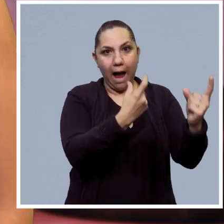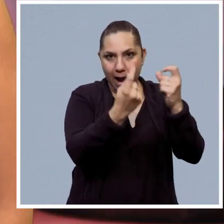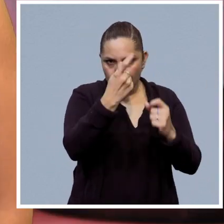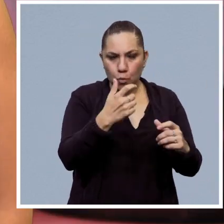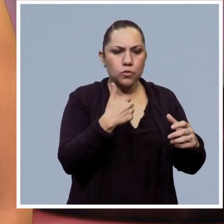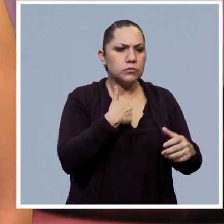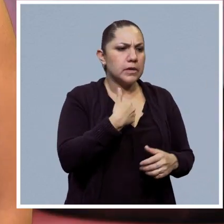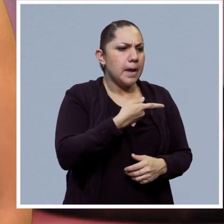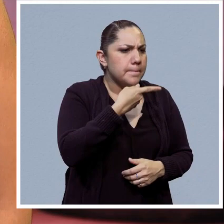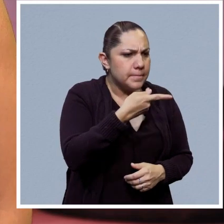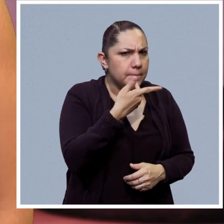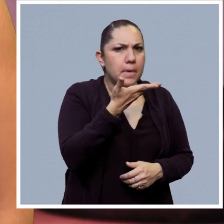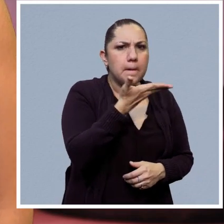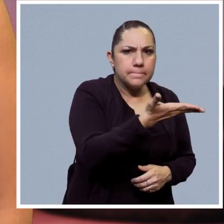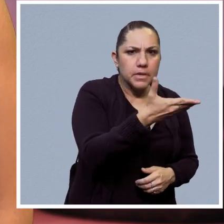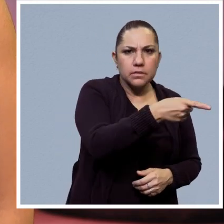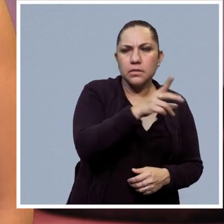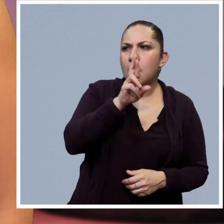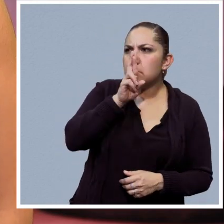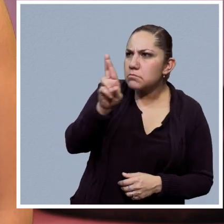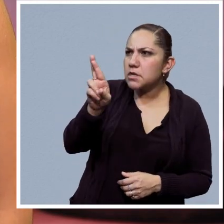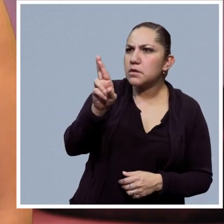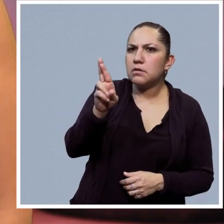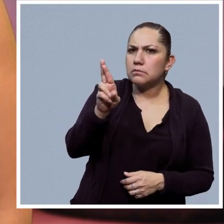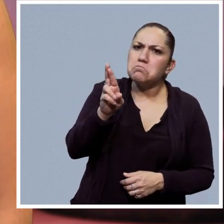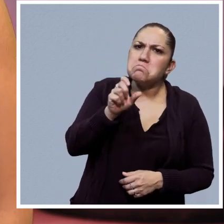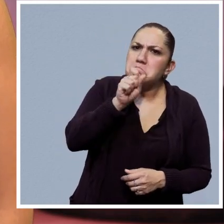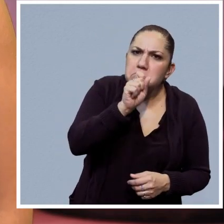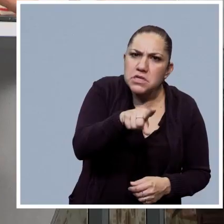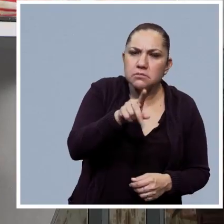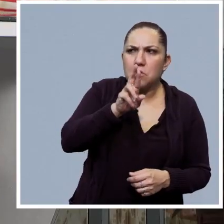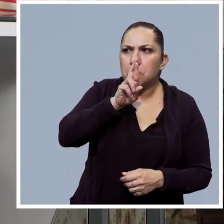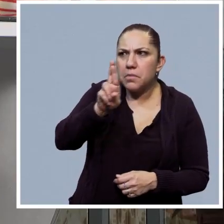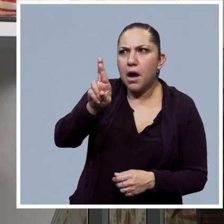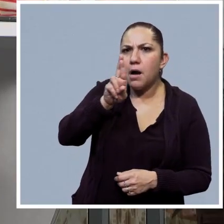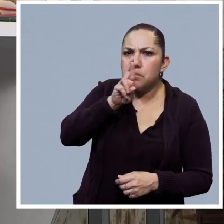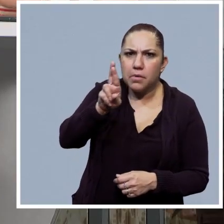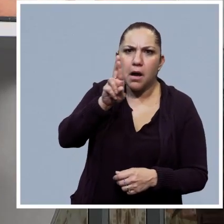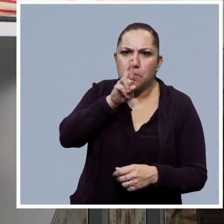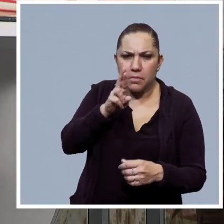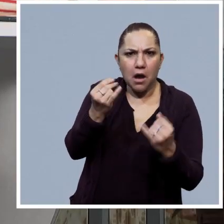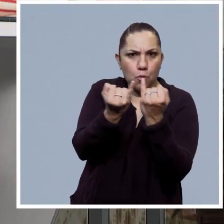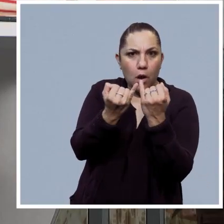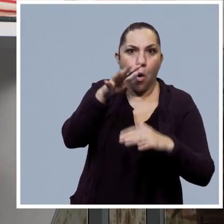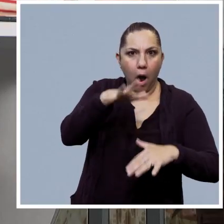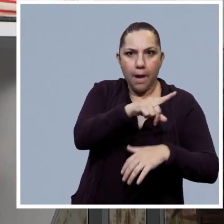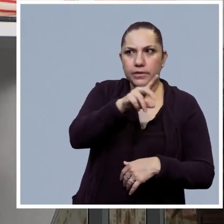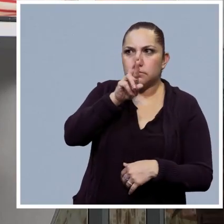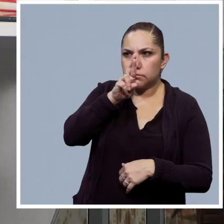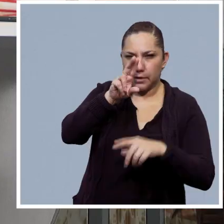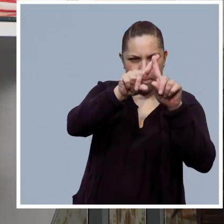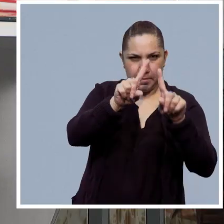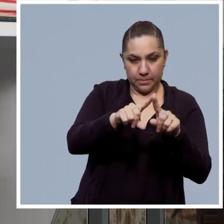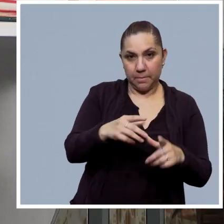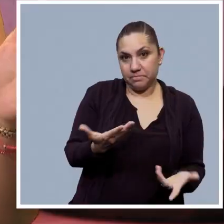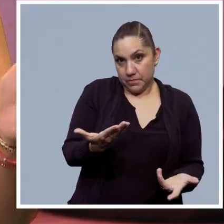mantener y generar conversaciones textuales con respuestas muy pero muy similares a las que podría dar una persona. Así es, Frida. Se trata de chat